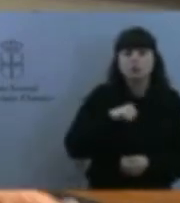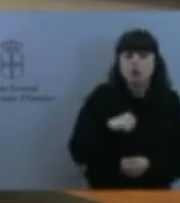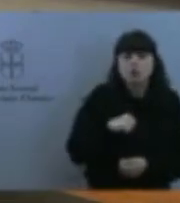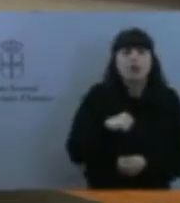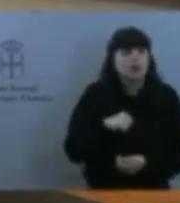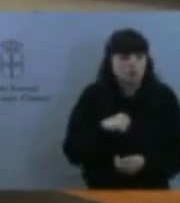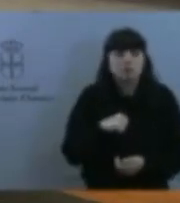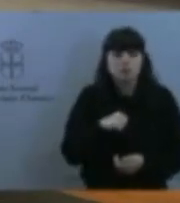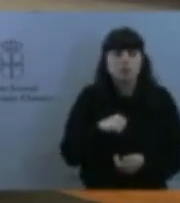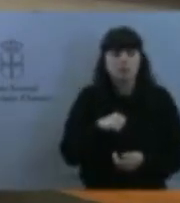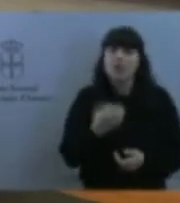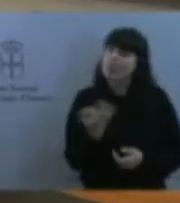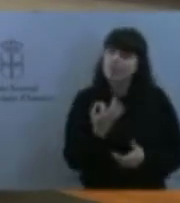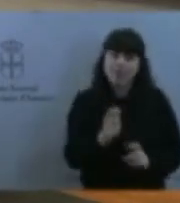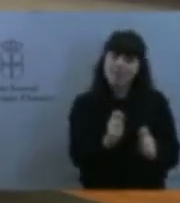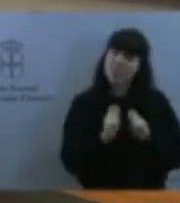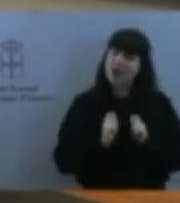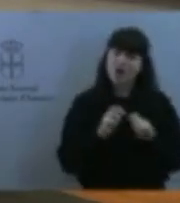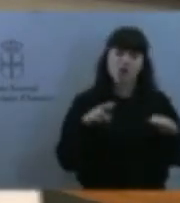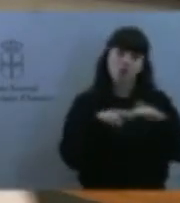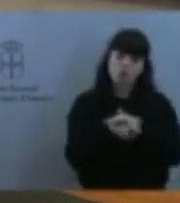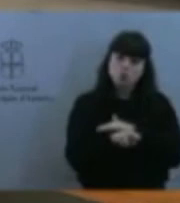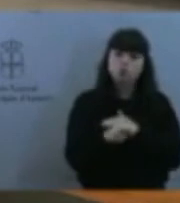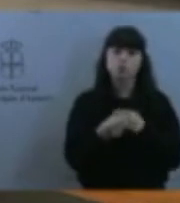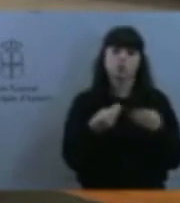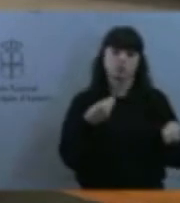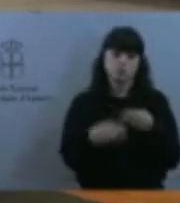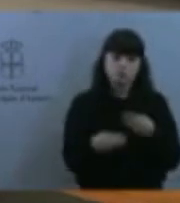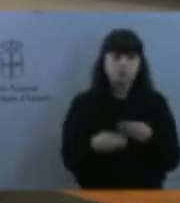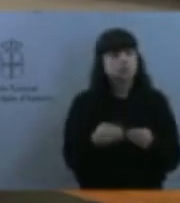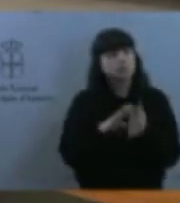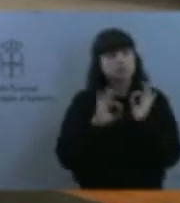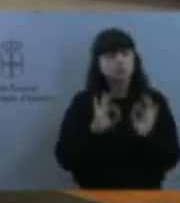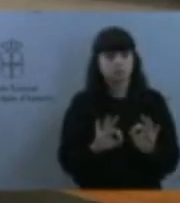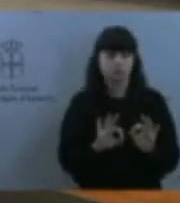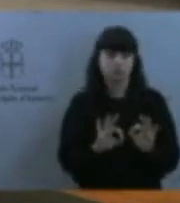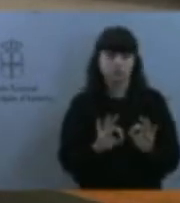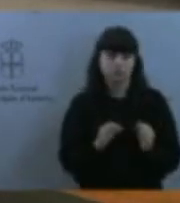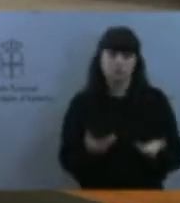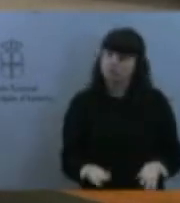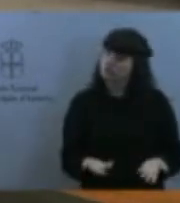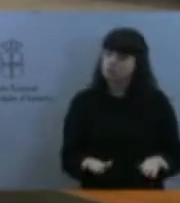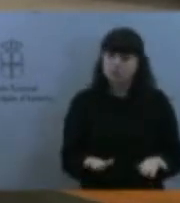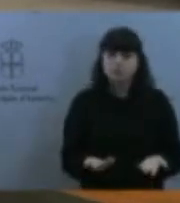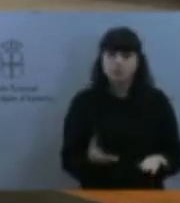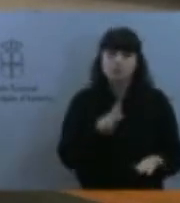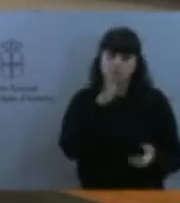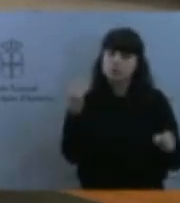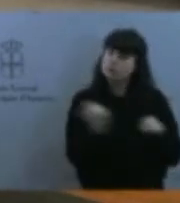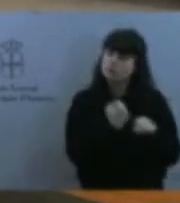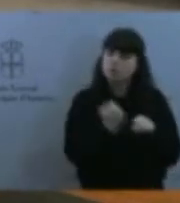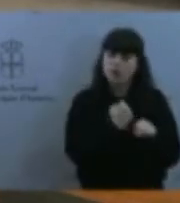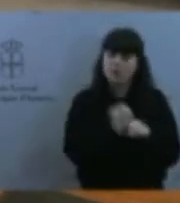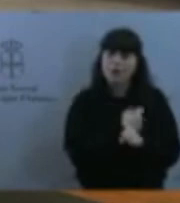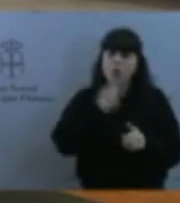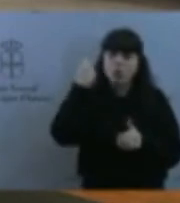específicos, que ya le digo que implican una tarea muy ardua y que nuestra base fundamental,